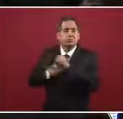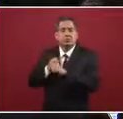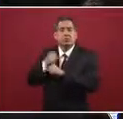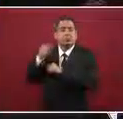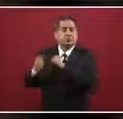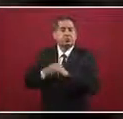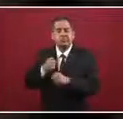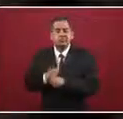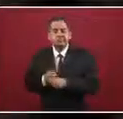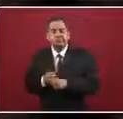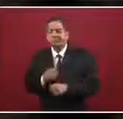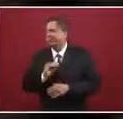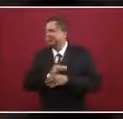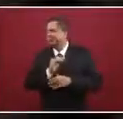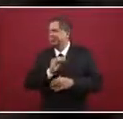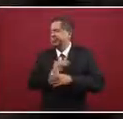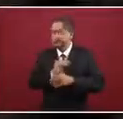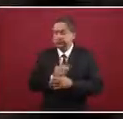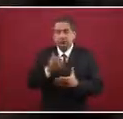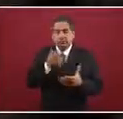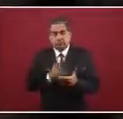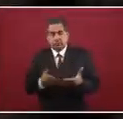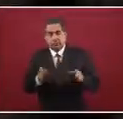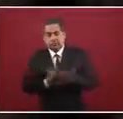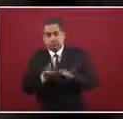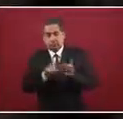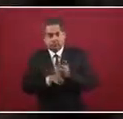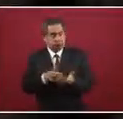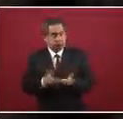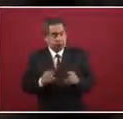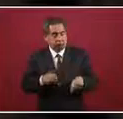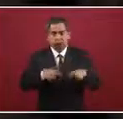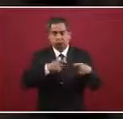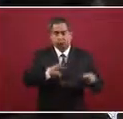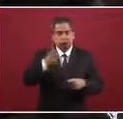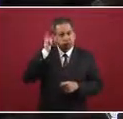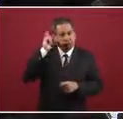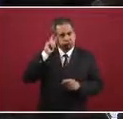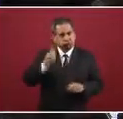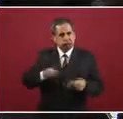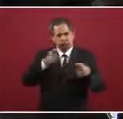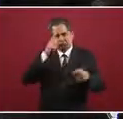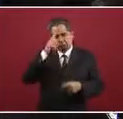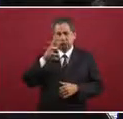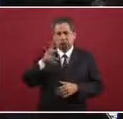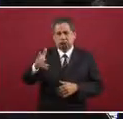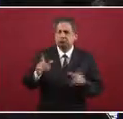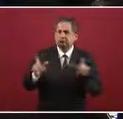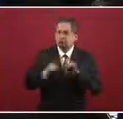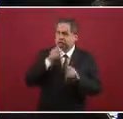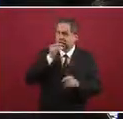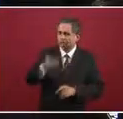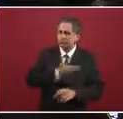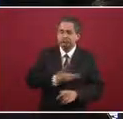años se les dio la espalda y hoy ven en este programa una esperanza de futuro. Eso es todo, presidente. Gracias.